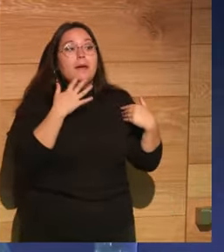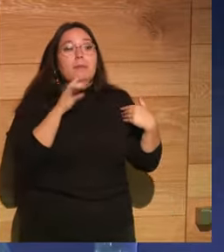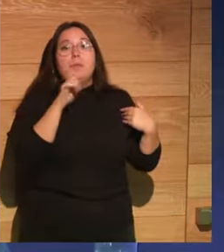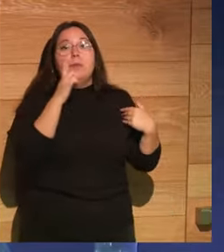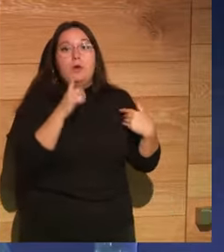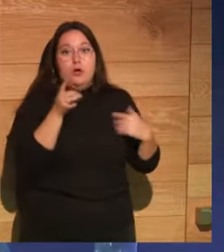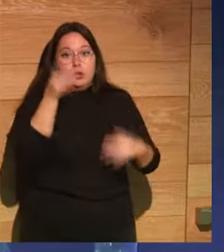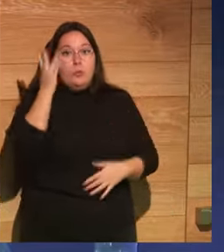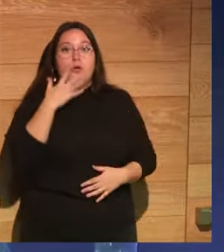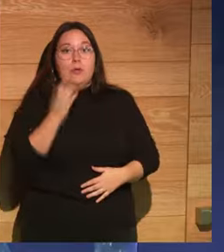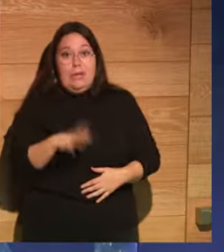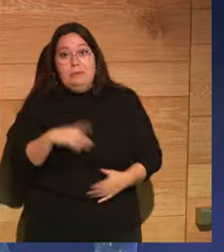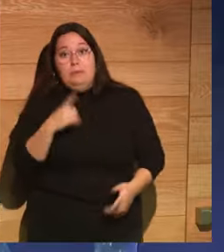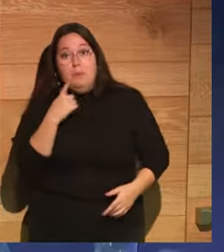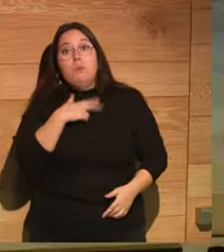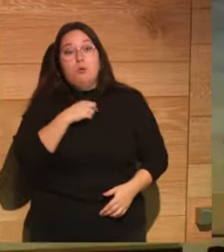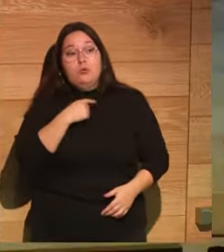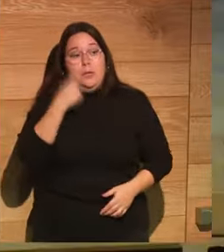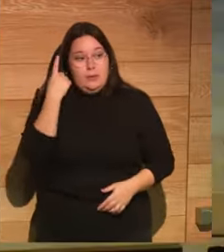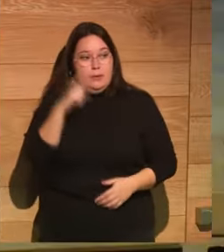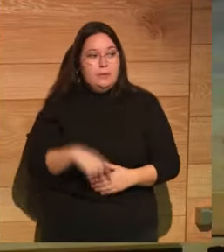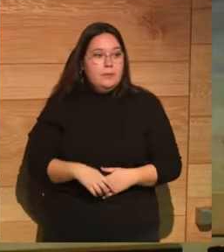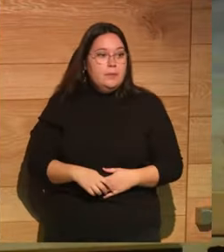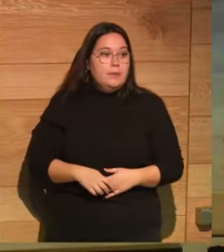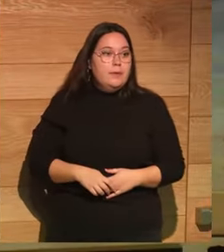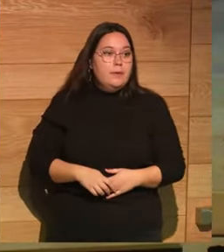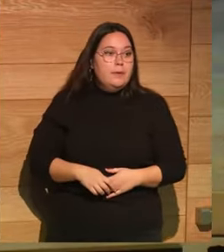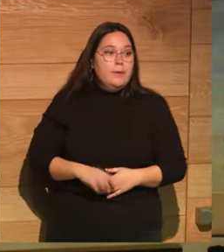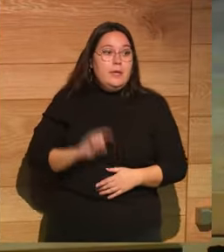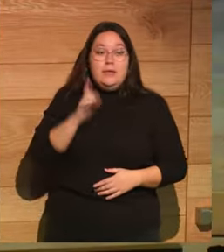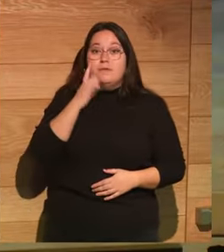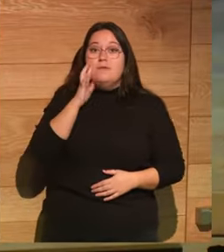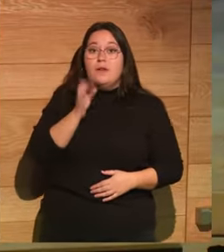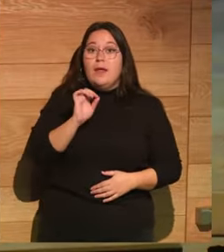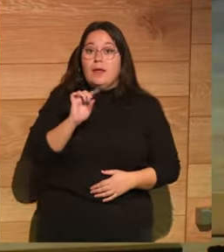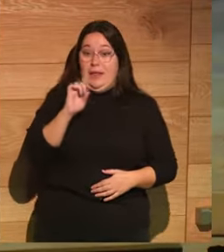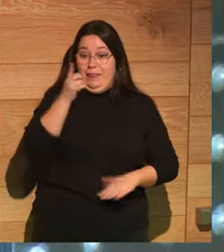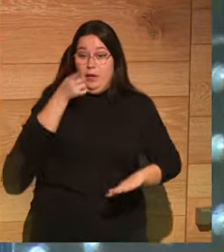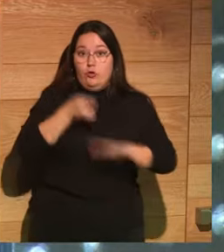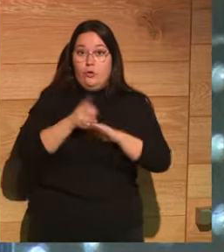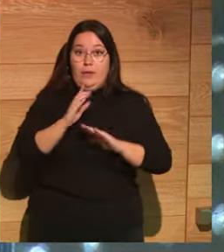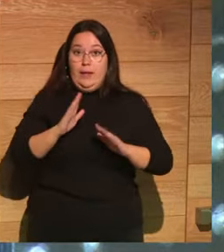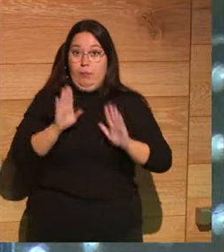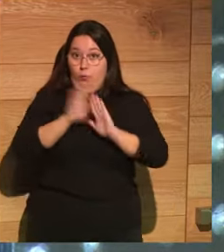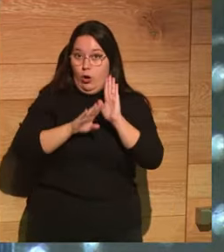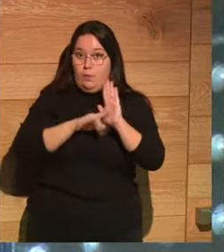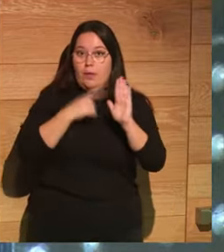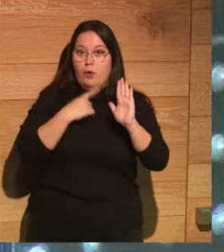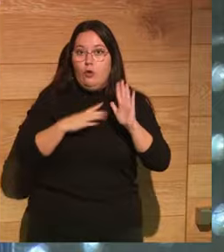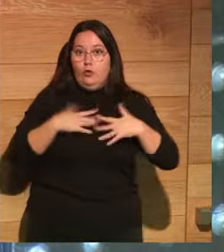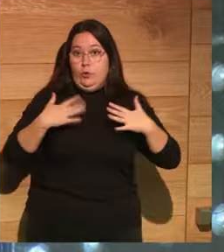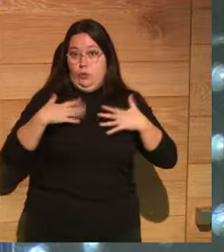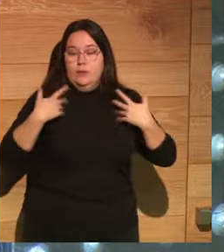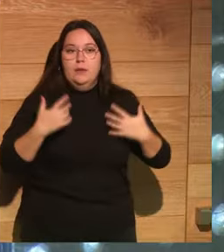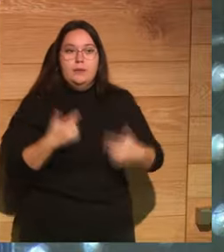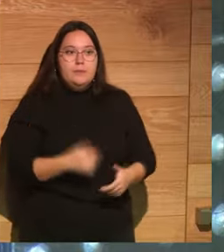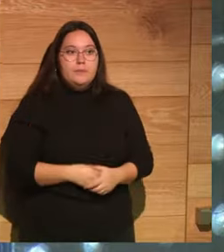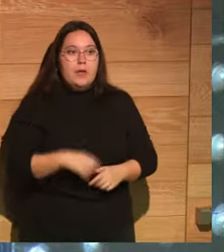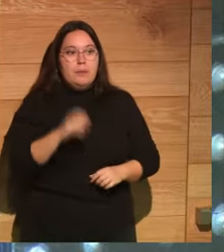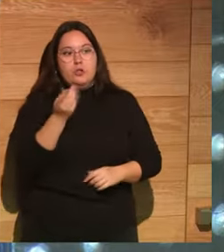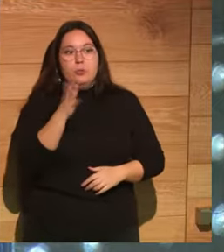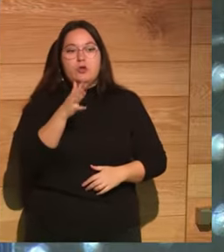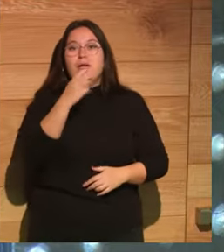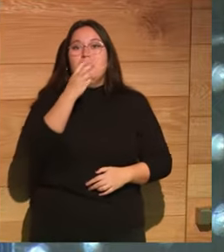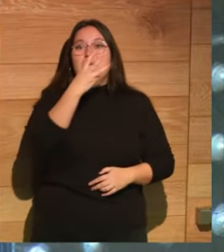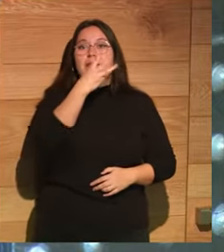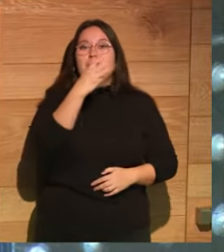quien fue el primero que se inventó no lo conseguido a donde salió eso es cierto que el director de sorpresa sorpresa dijo no me acuerdo cual era la cifra no me quiero equivocar pero creo que